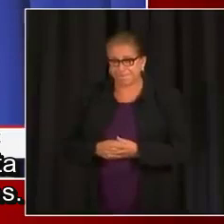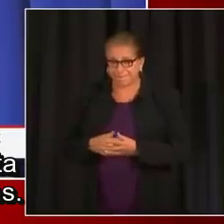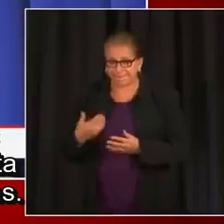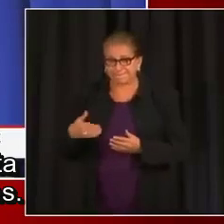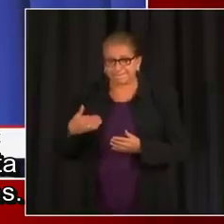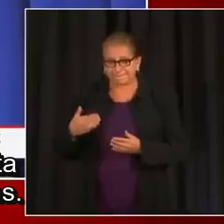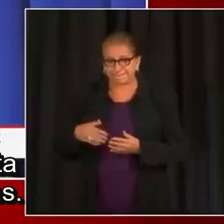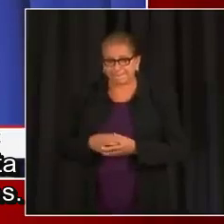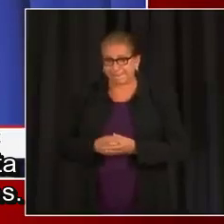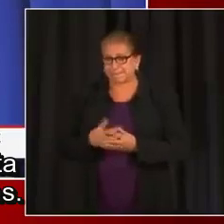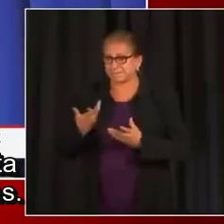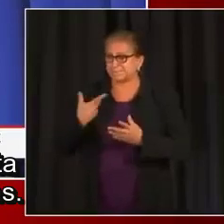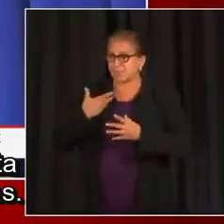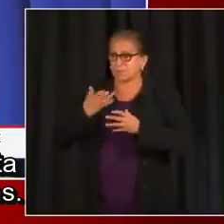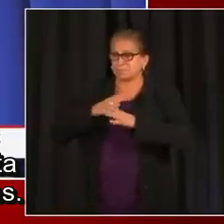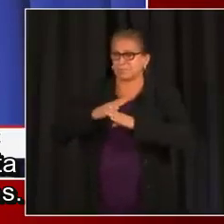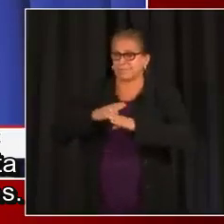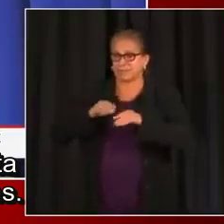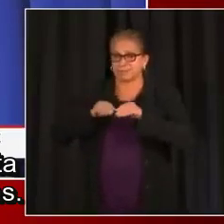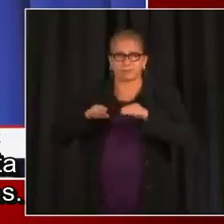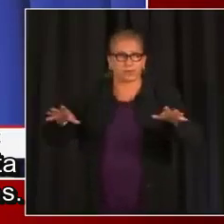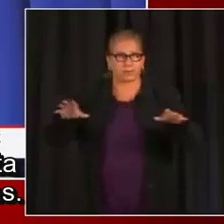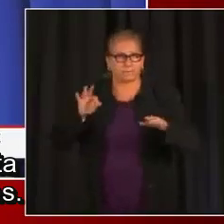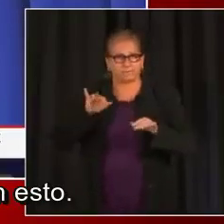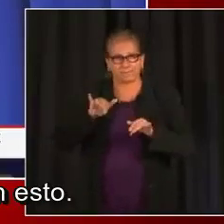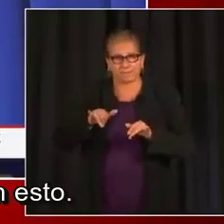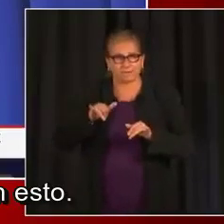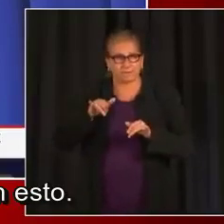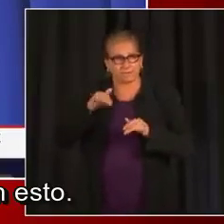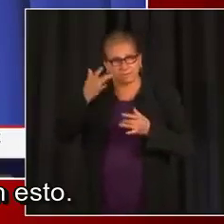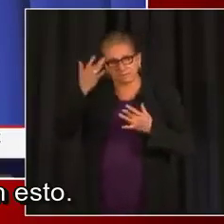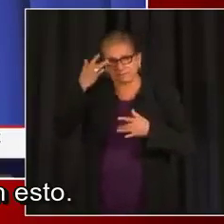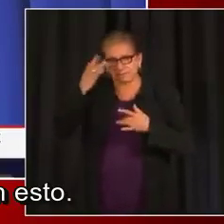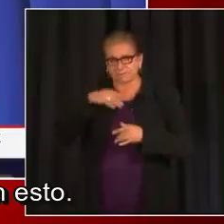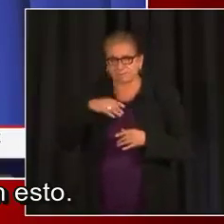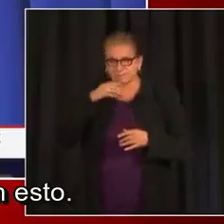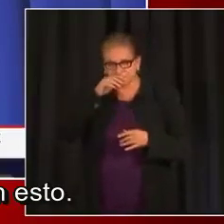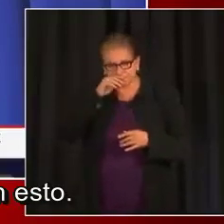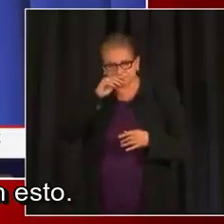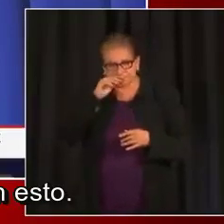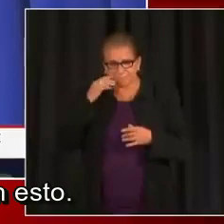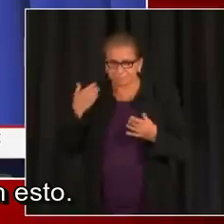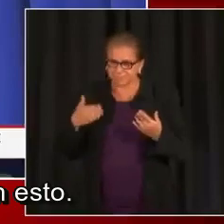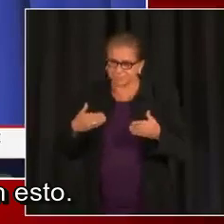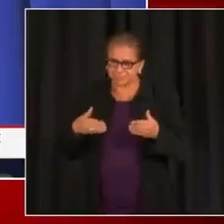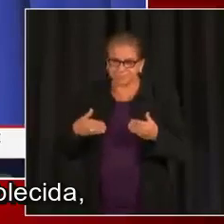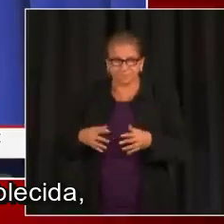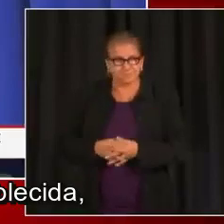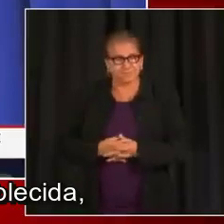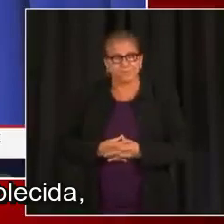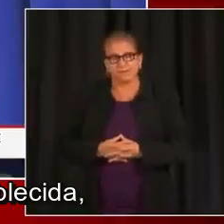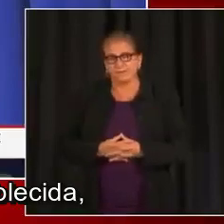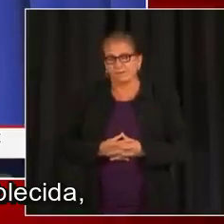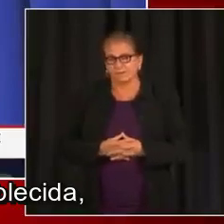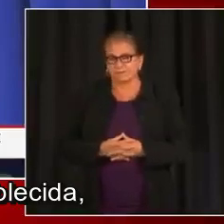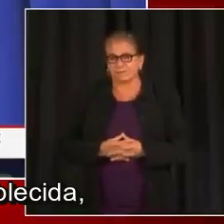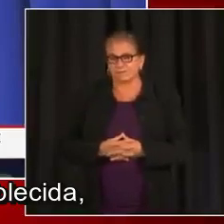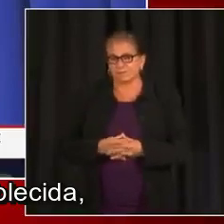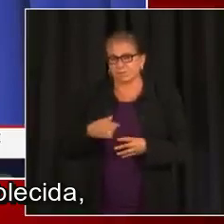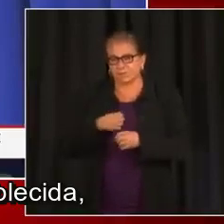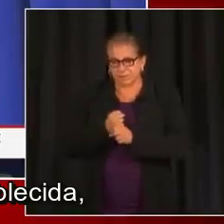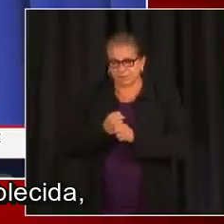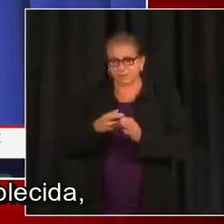esté expuesta a la variante Delta y que transmita esta enfermedad a otras personas. Así que vamos a seguir enfocados en esto. Tenemos una